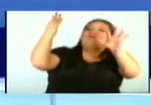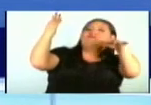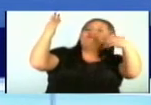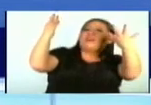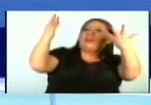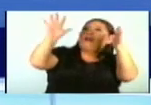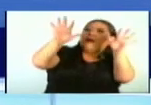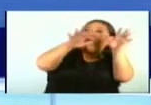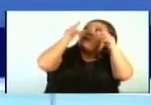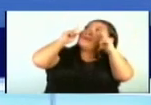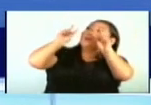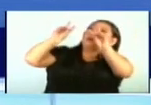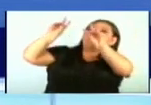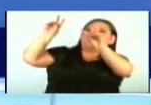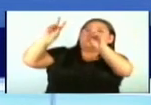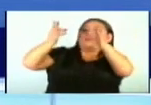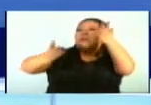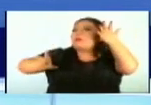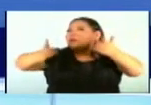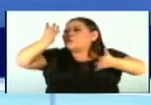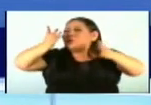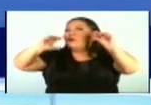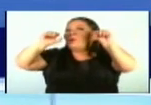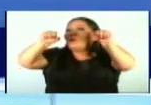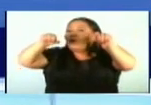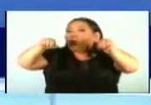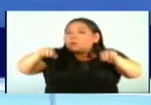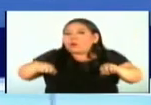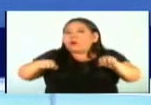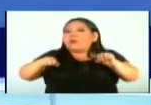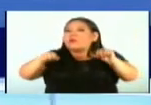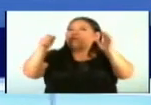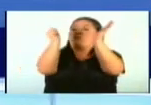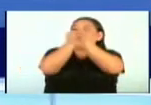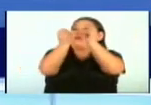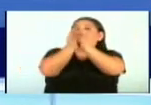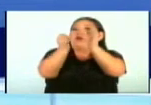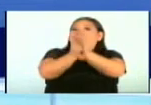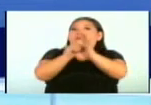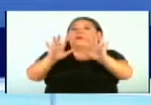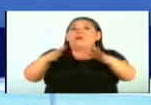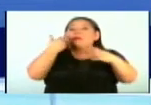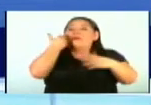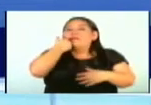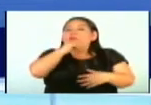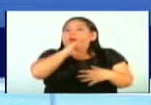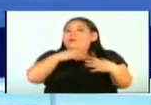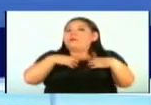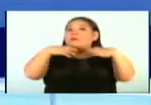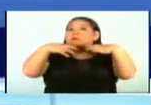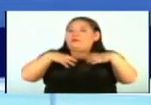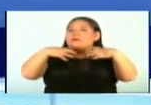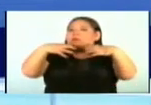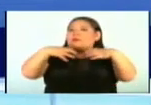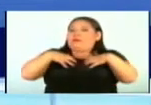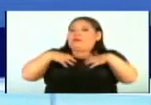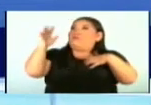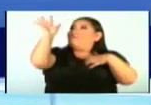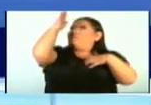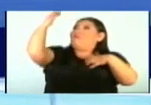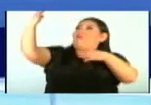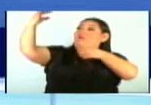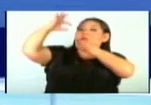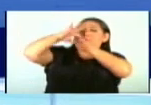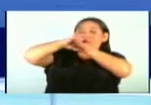ocasionalmente puede dar afectaciones, sobre todo para aquellas personas que padecen de enfermedades respiratorias. Algunos